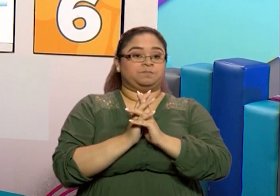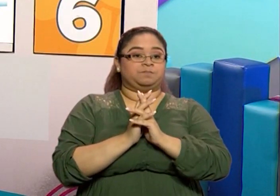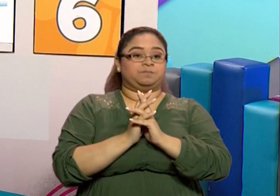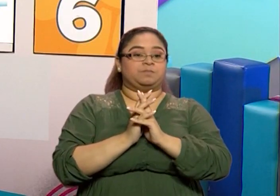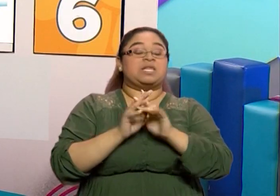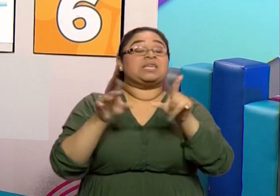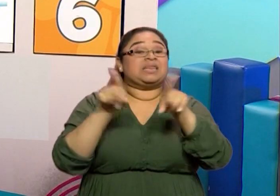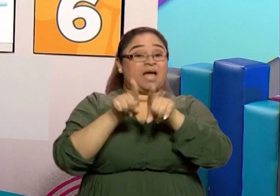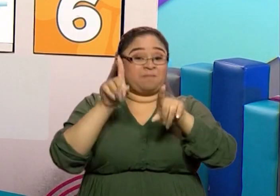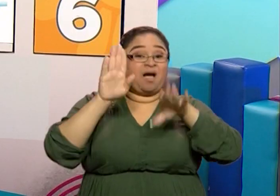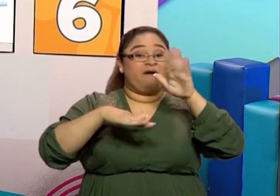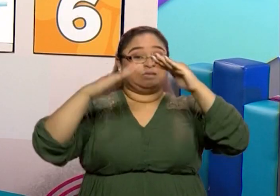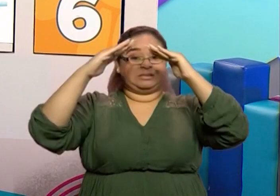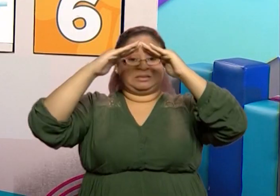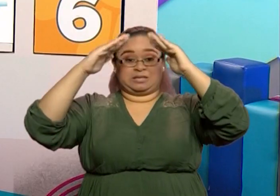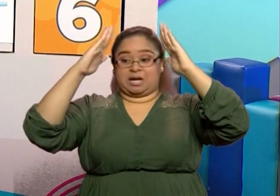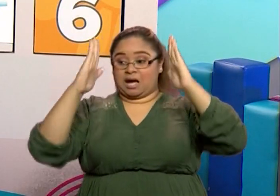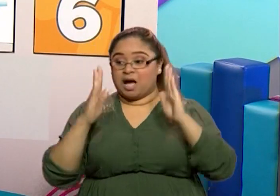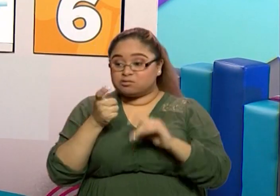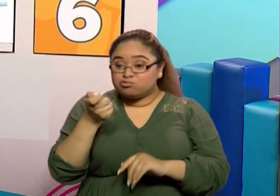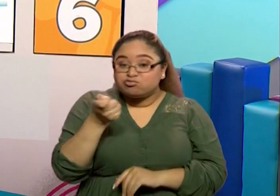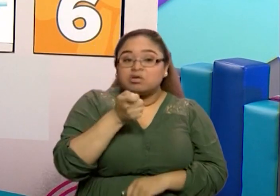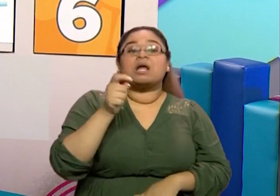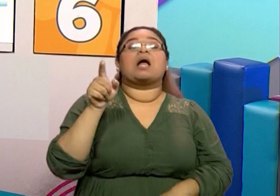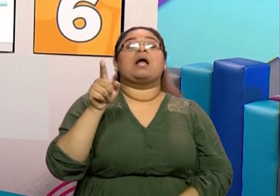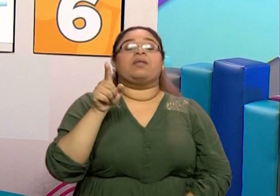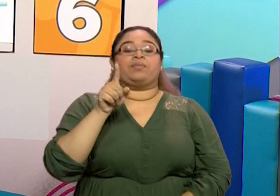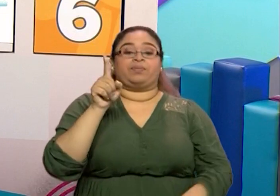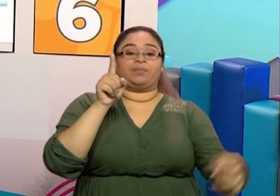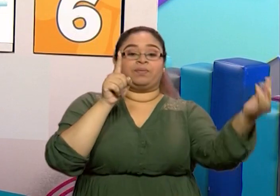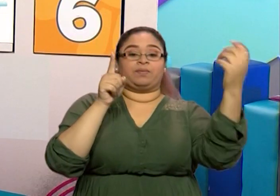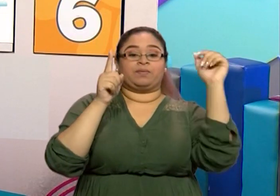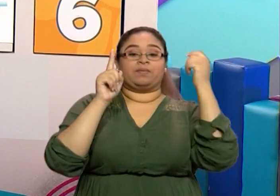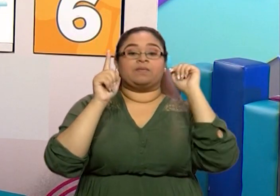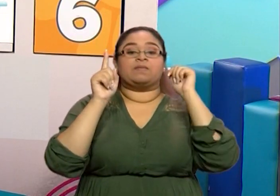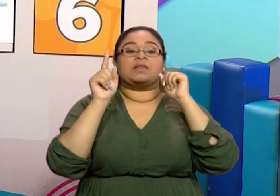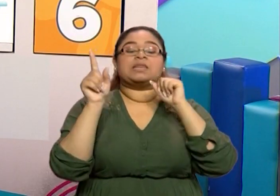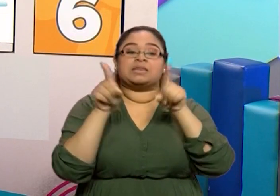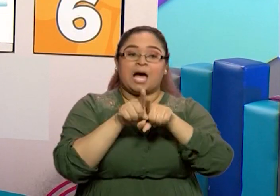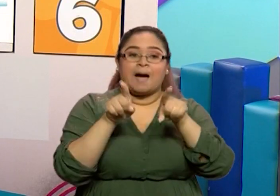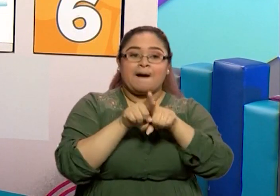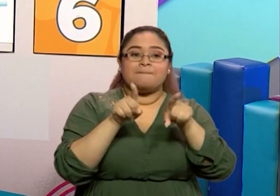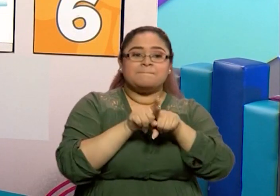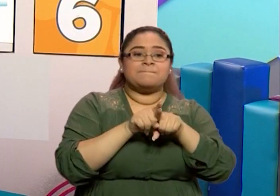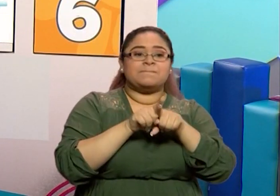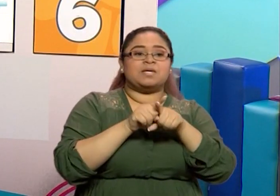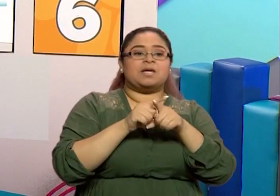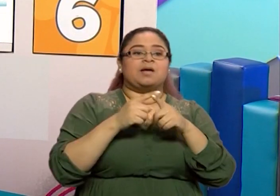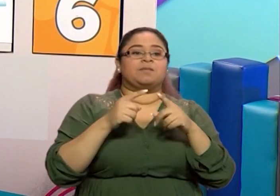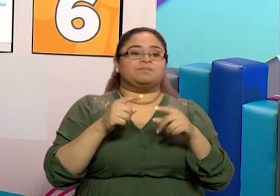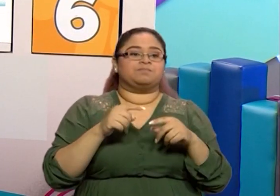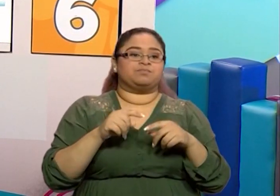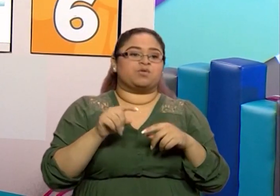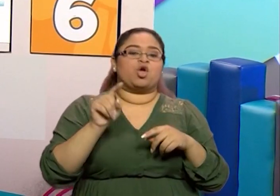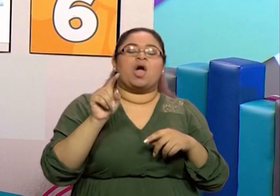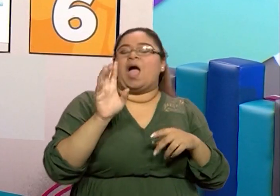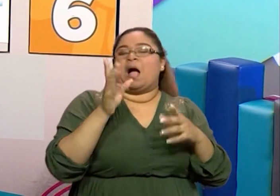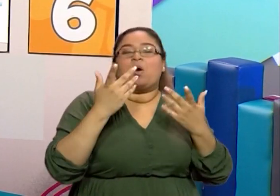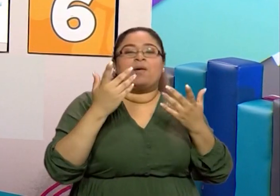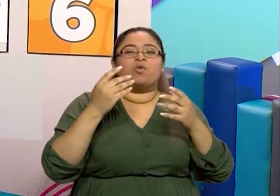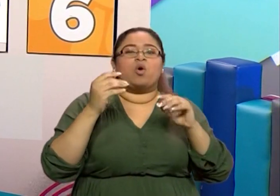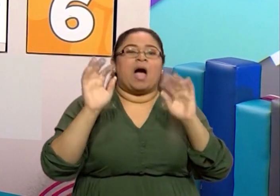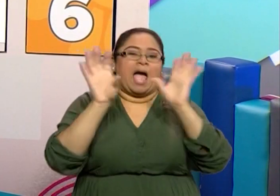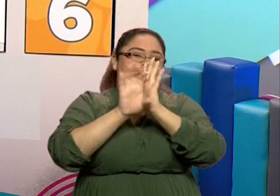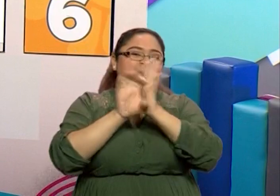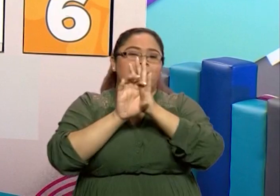donde vivimos, ¿verdad? Es un lugar así que está como que comienza a tener, no hay mucha visibilidad